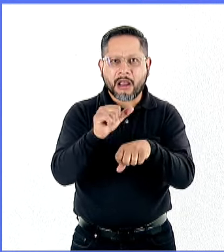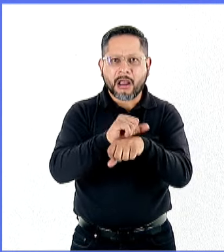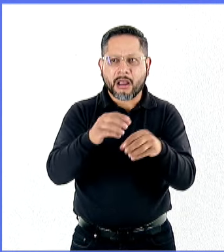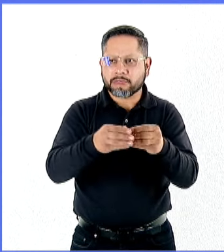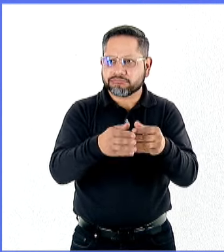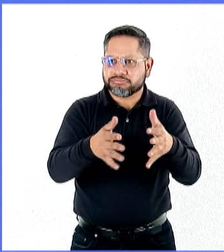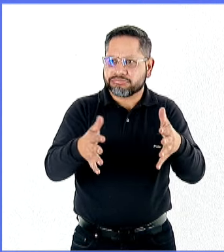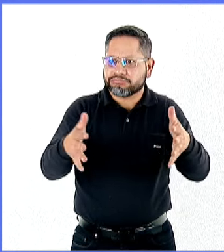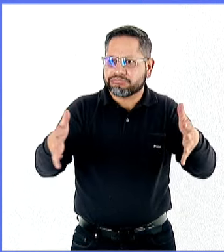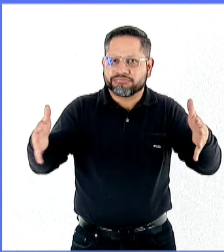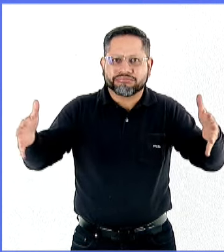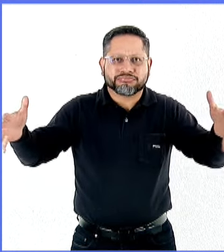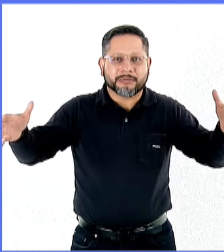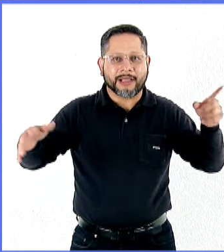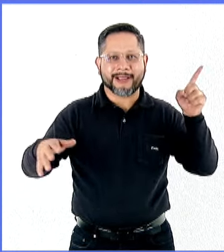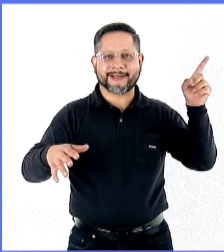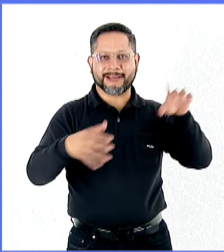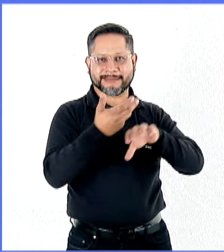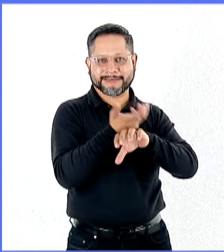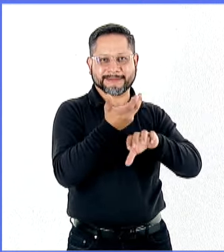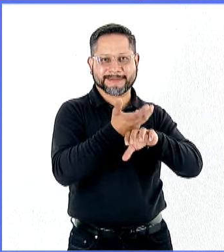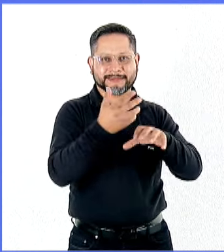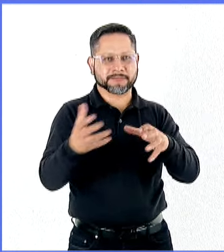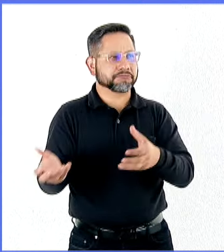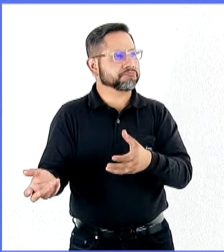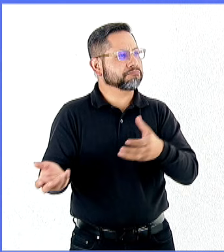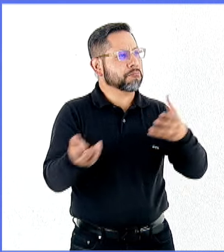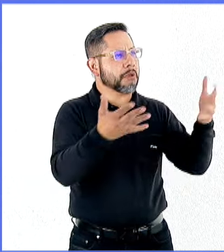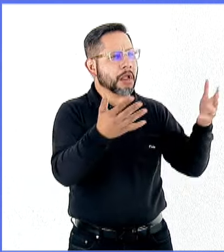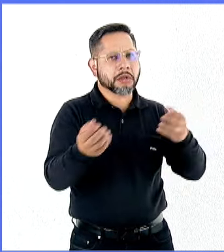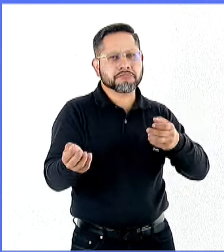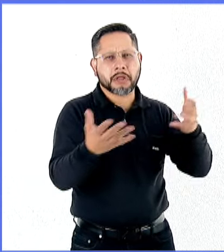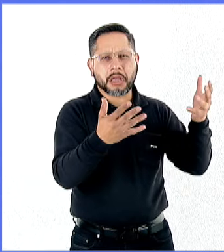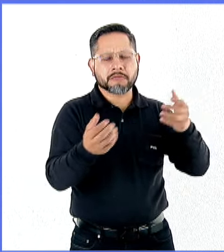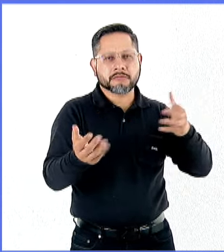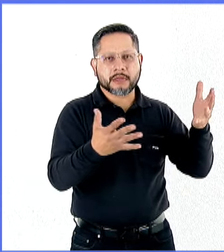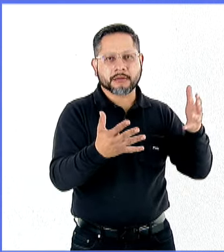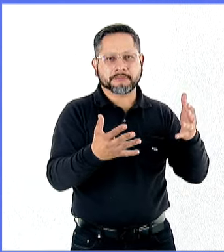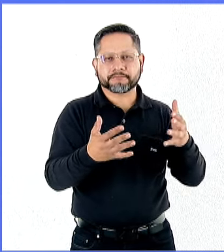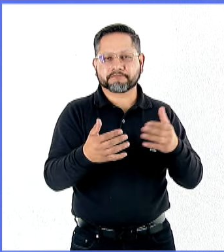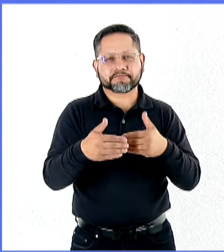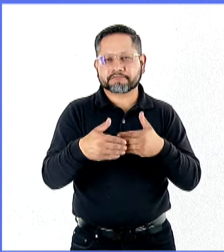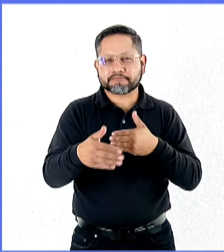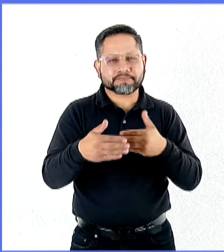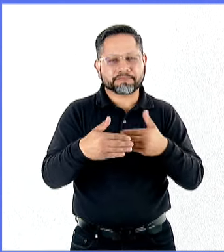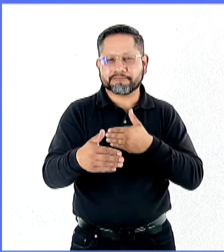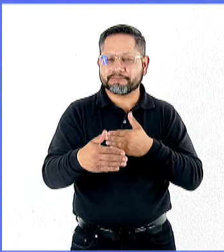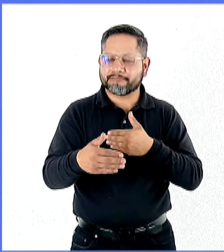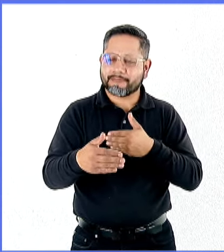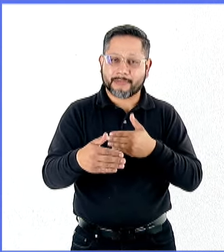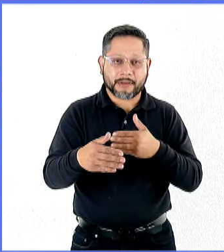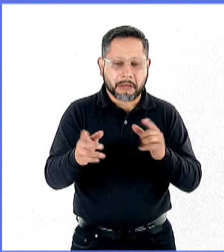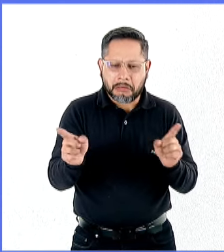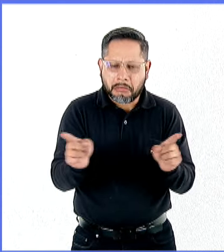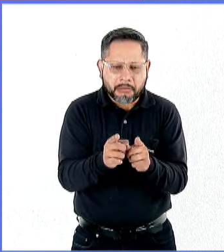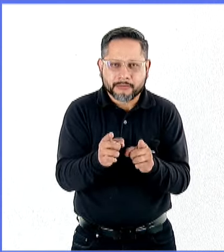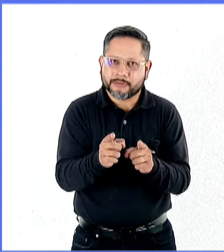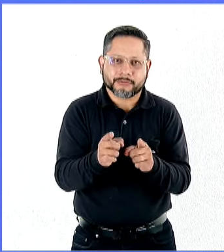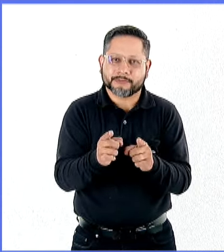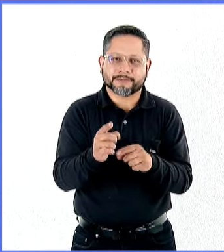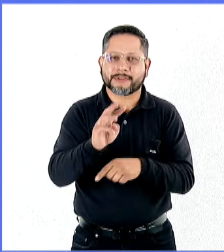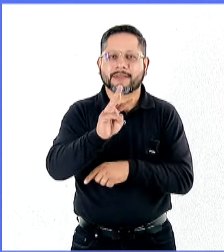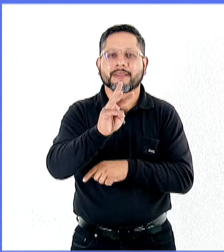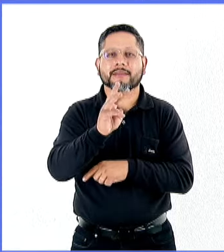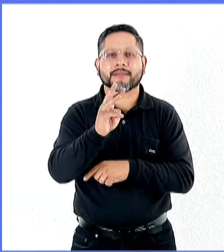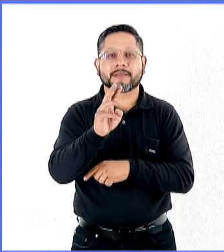exportadores de automóviles hacia Estados Unidos y no se puede entender, digamos, en el corto plazo, ha sido un largo camino que al menos ya lleva tres